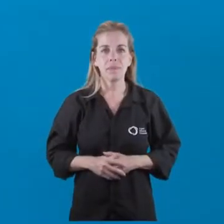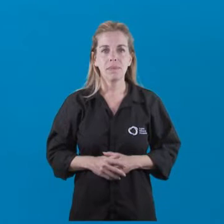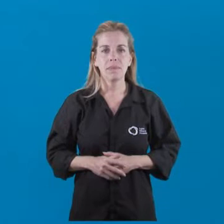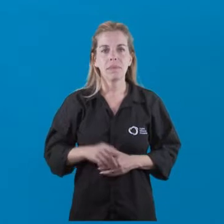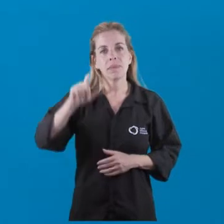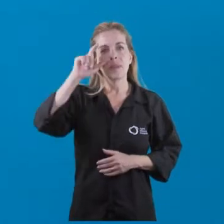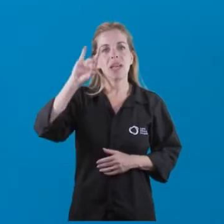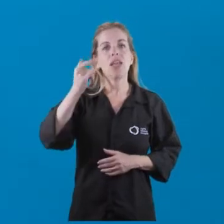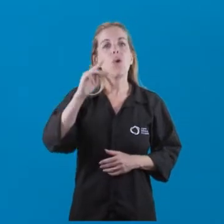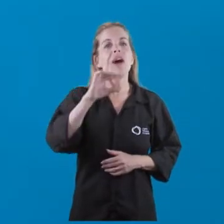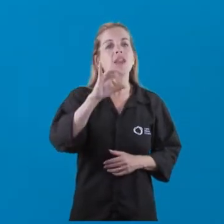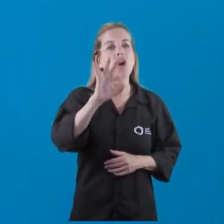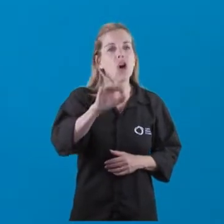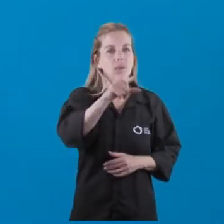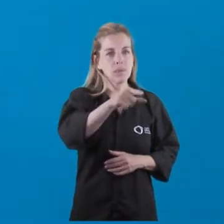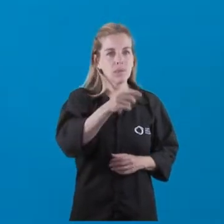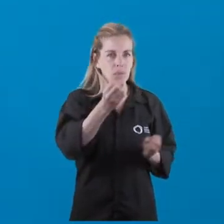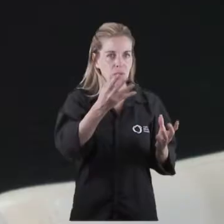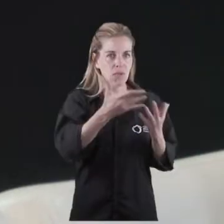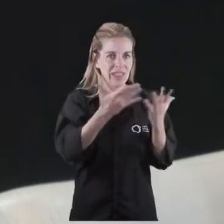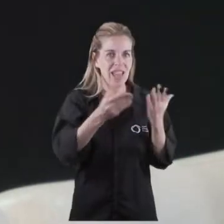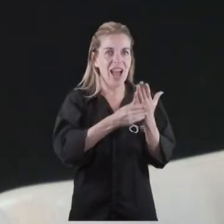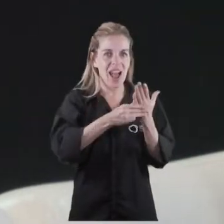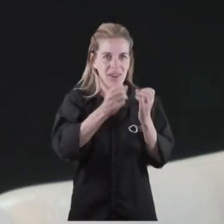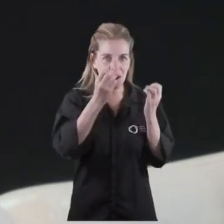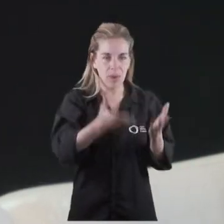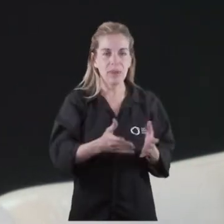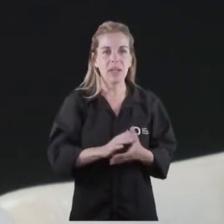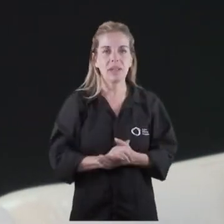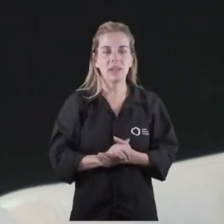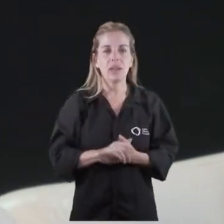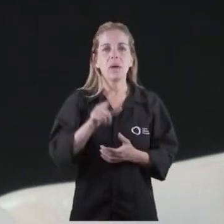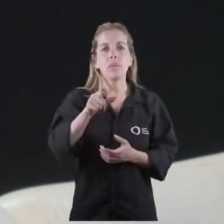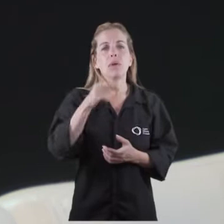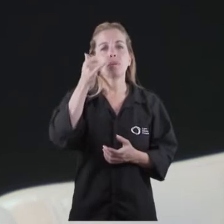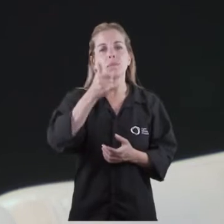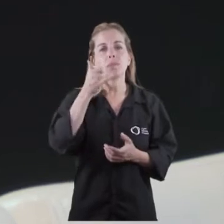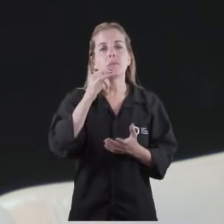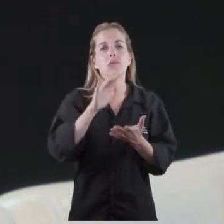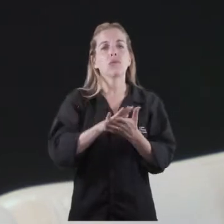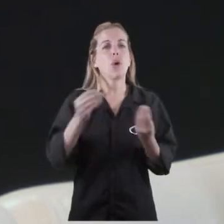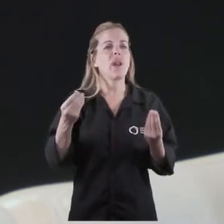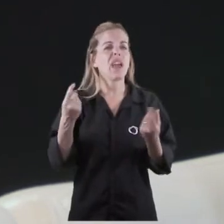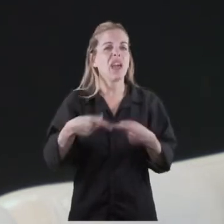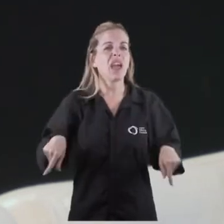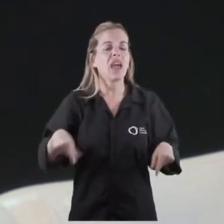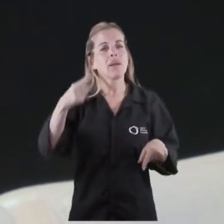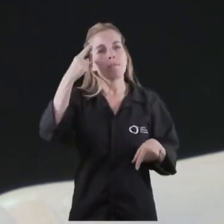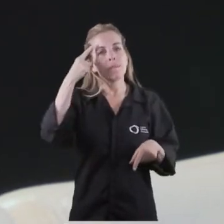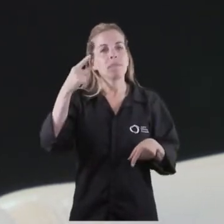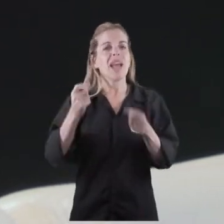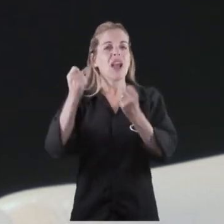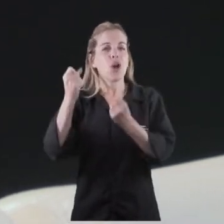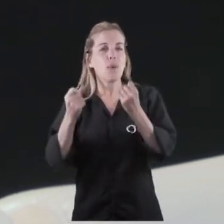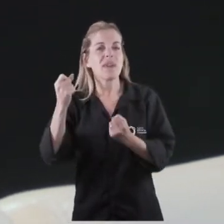Eduardo Menegassi. Sí, qué tal, Gabriela, buenos días. Hablaste de crecimiento y de las expectativas favorables de la